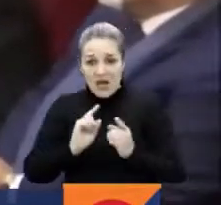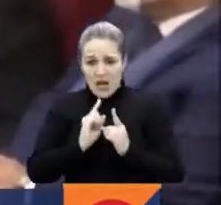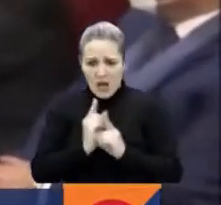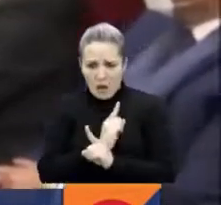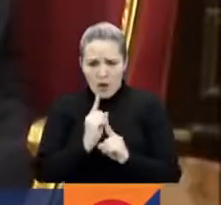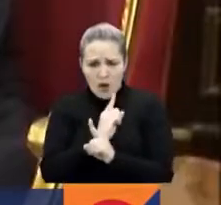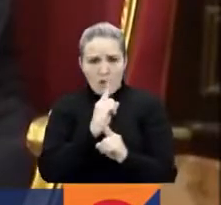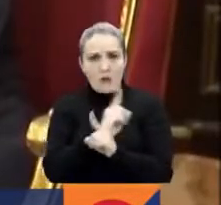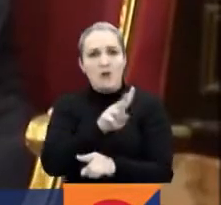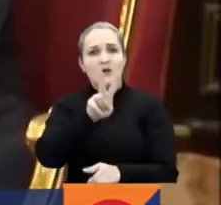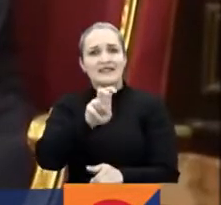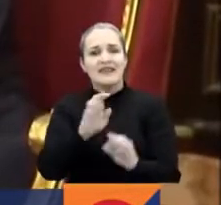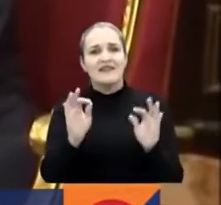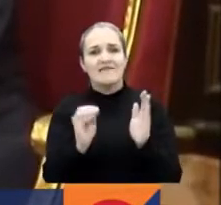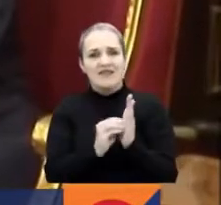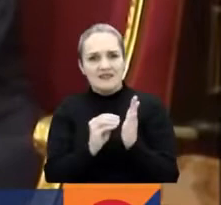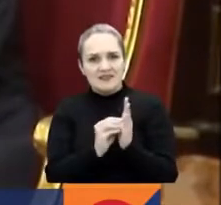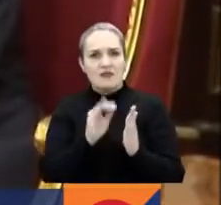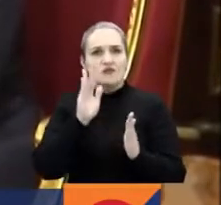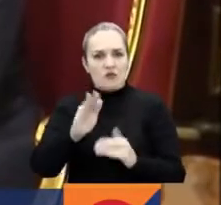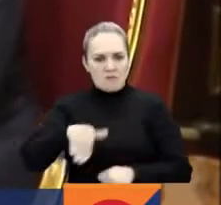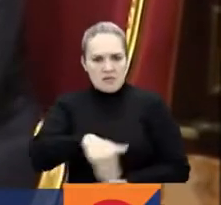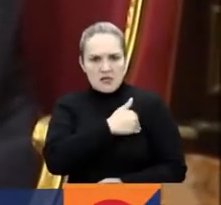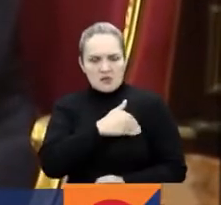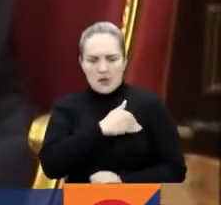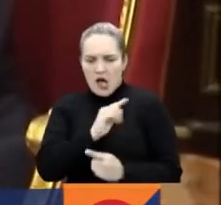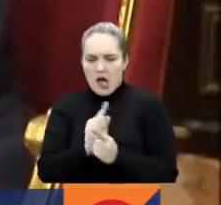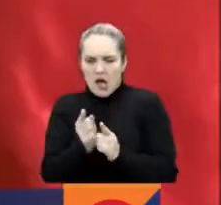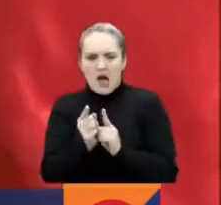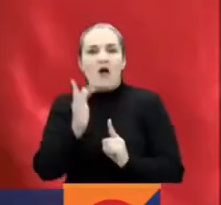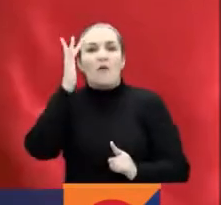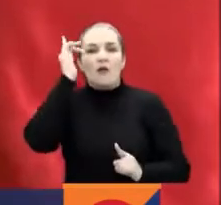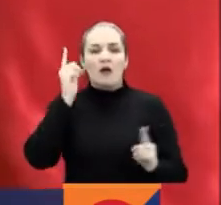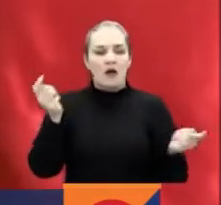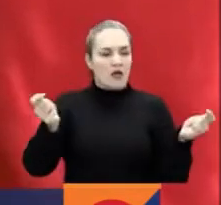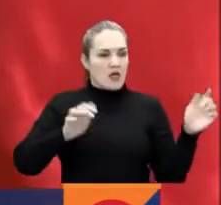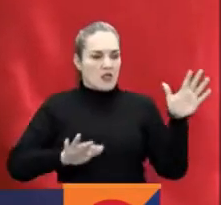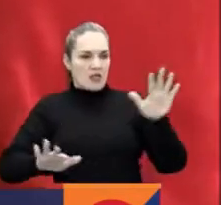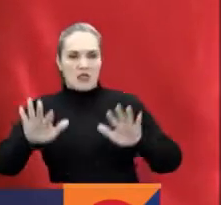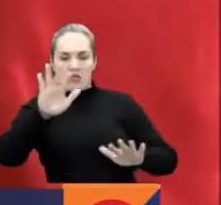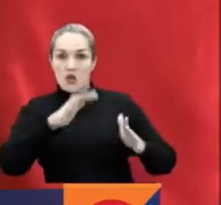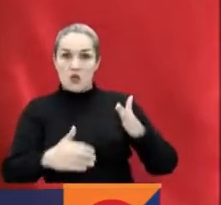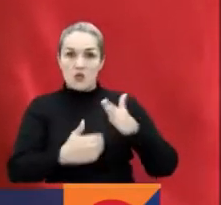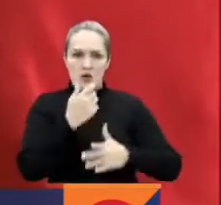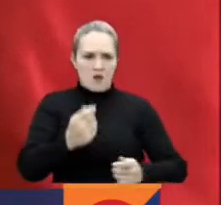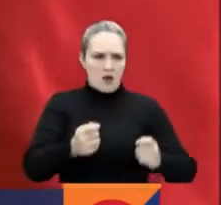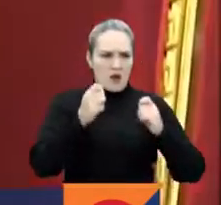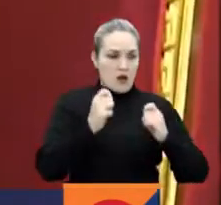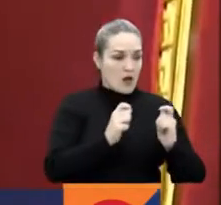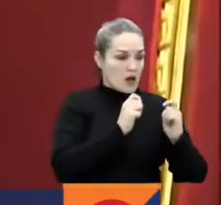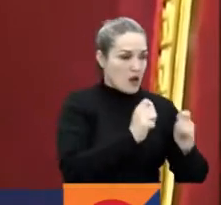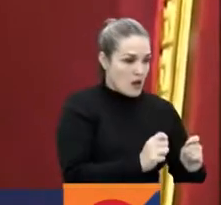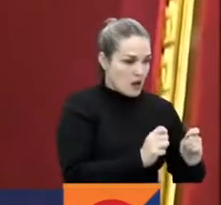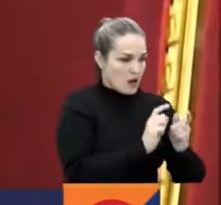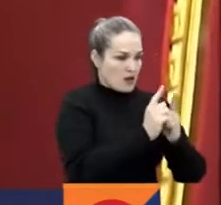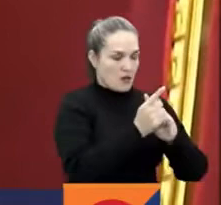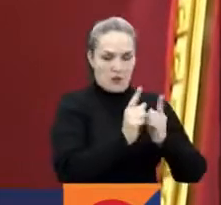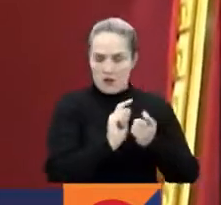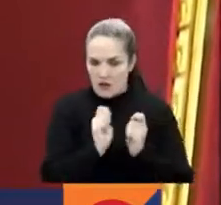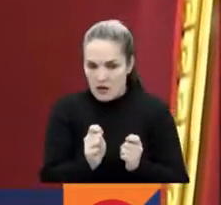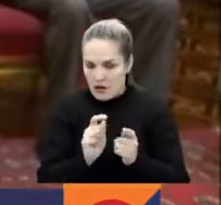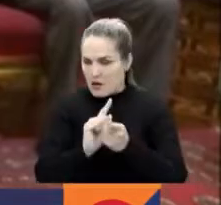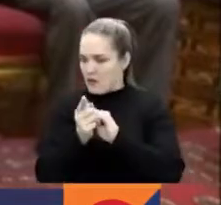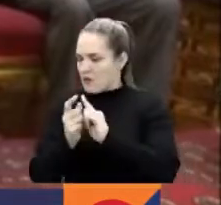mandatario, Andino, se refleja en la estimación de la variabilidad de sus ministros, pues ha nombrado uno nuevo cada siete días